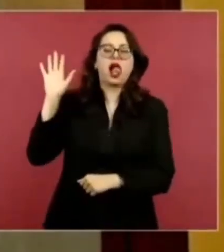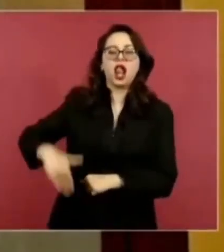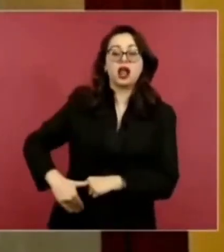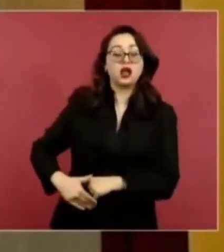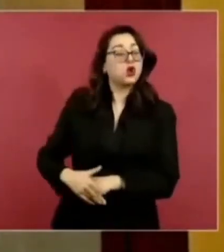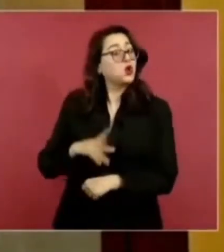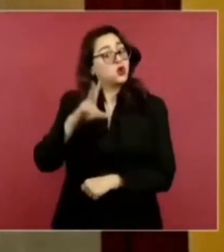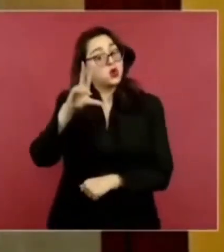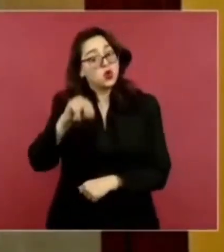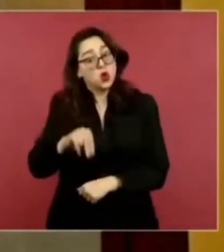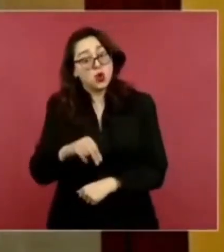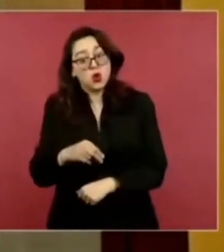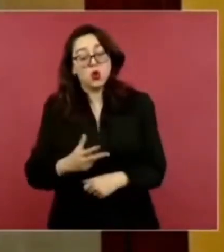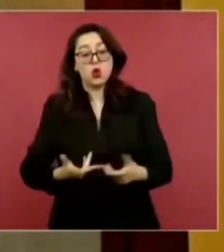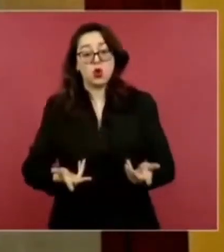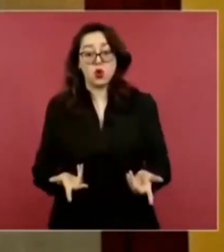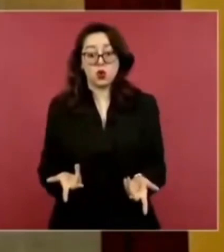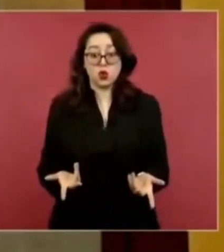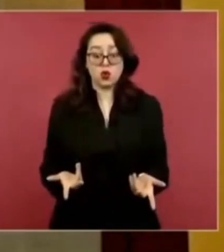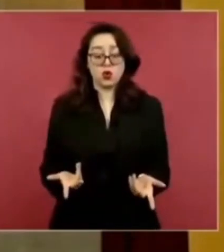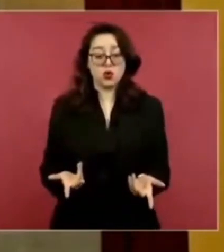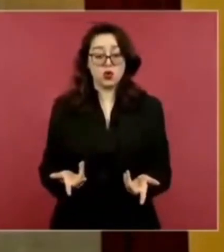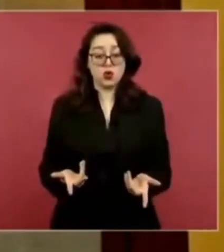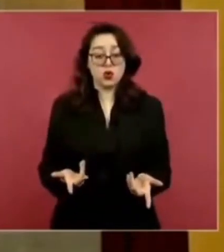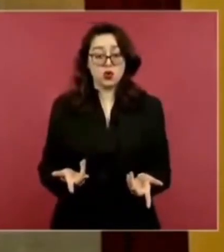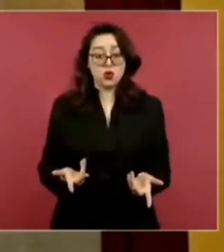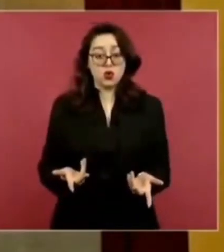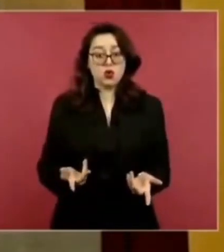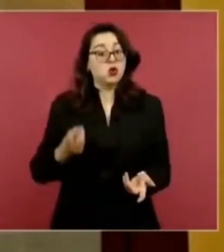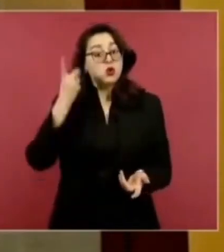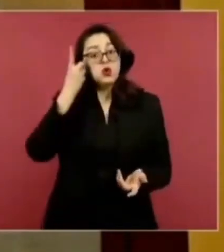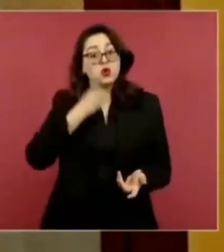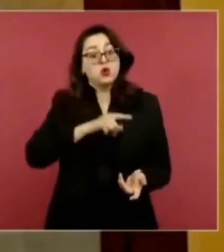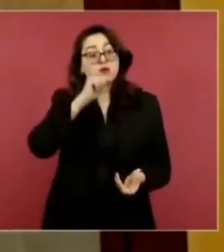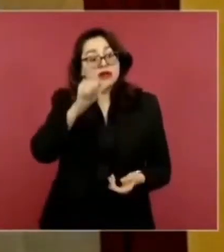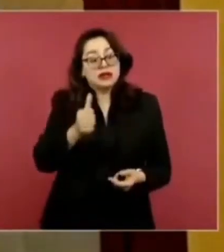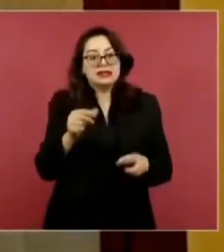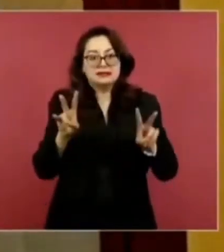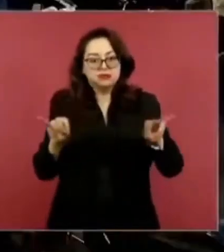Casi a la parra. No hay que dormirse.